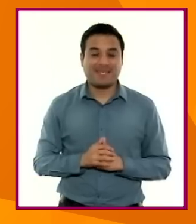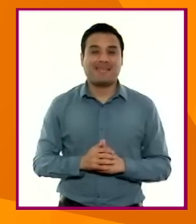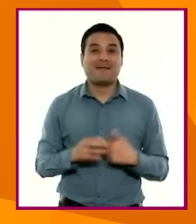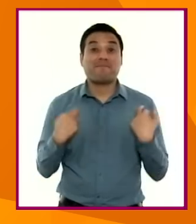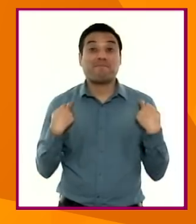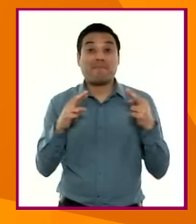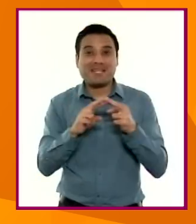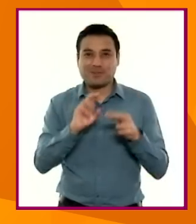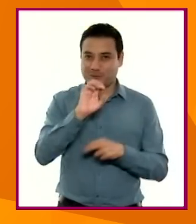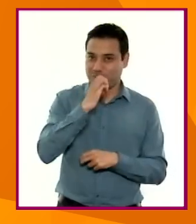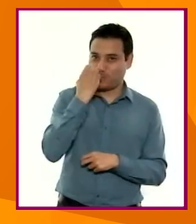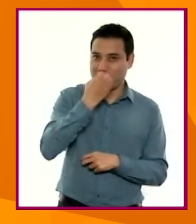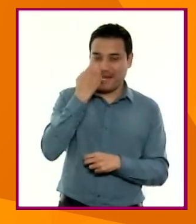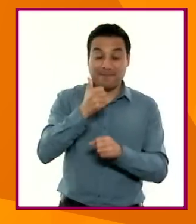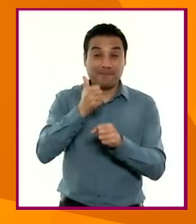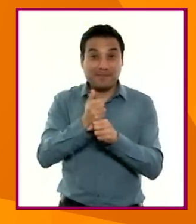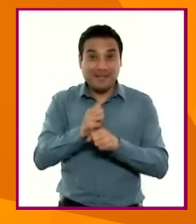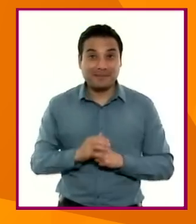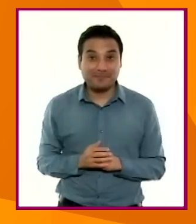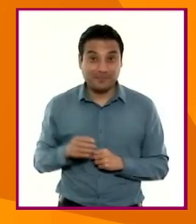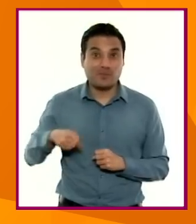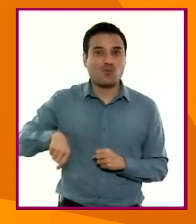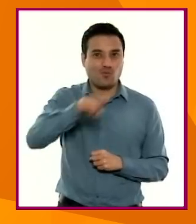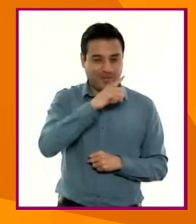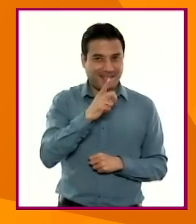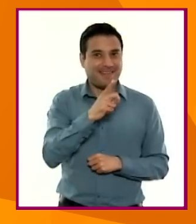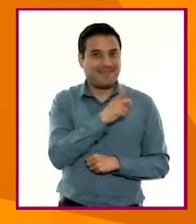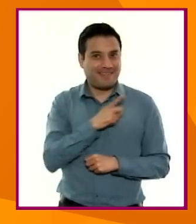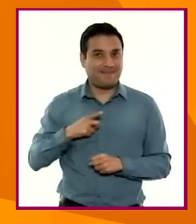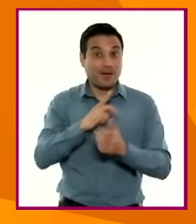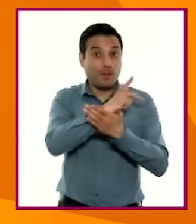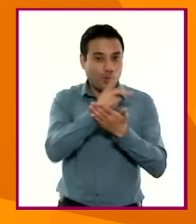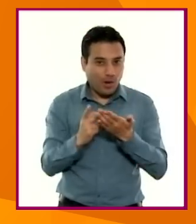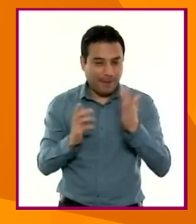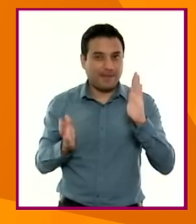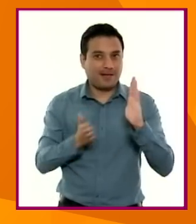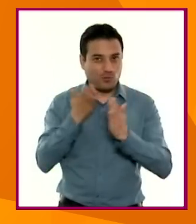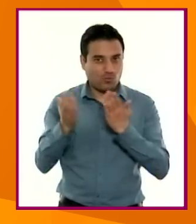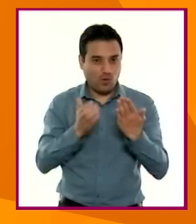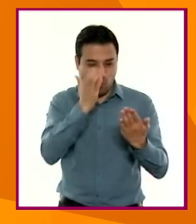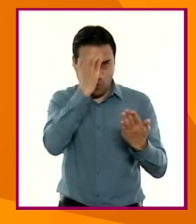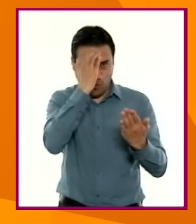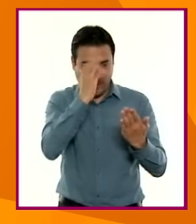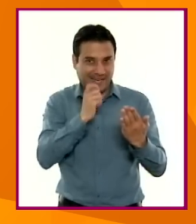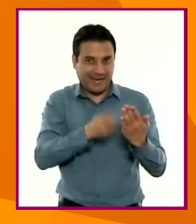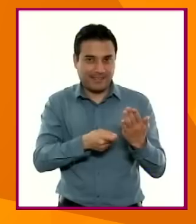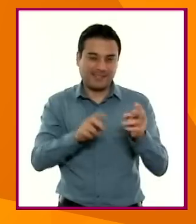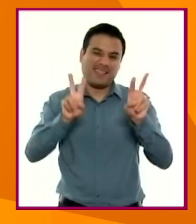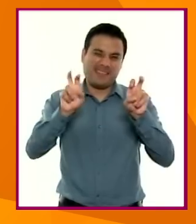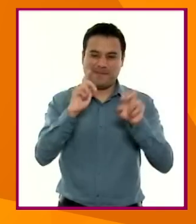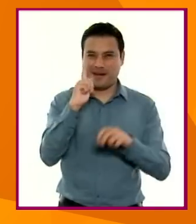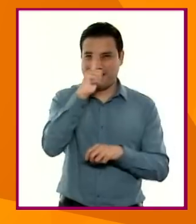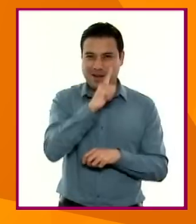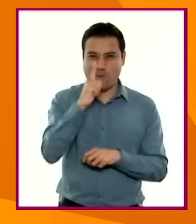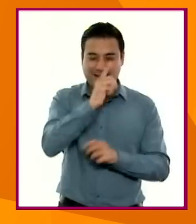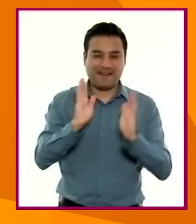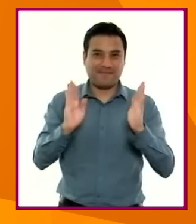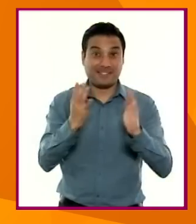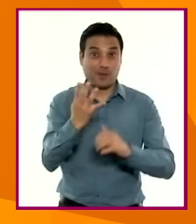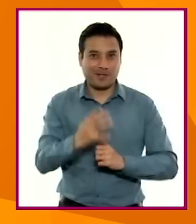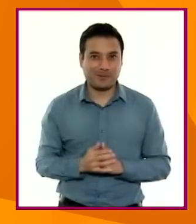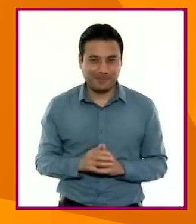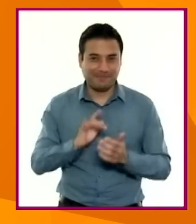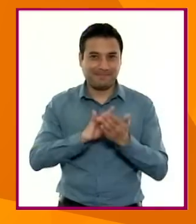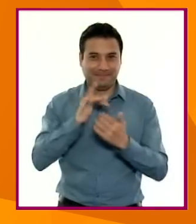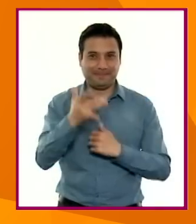Maestras y maestros de educación primaria, los invitamos a que revisen su programa de estudio del campo formativo lenguajes